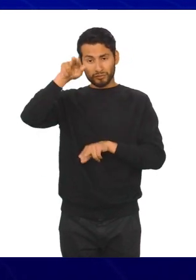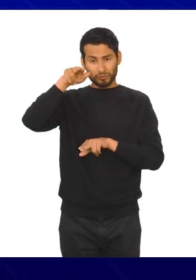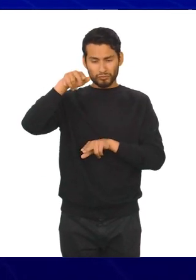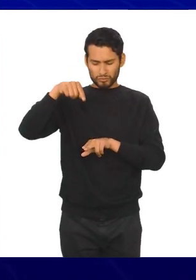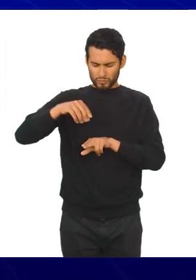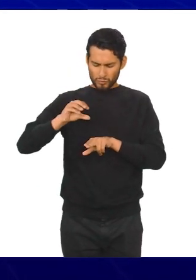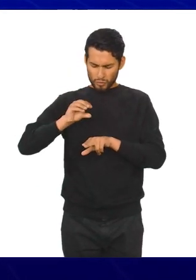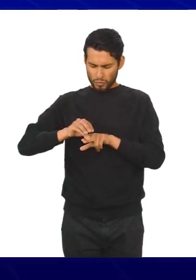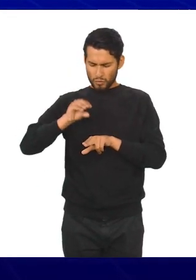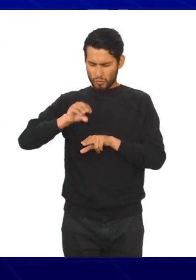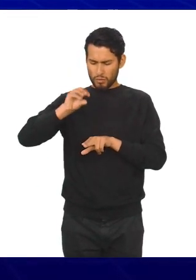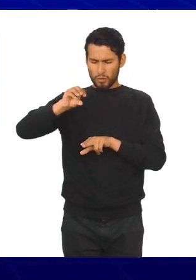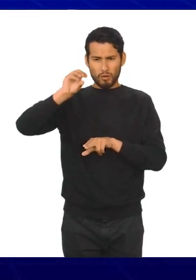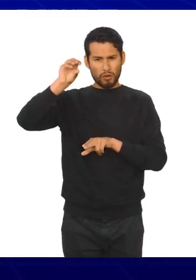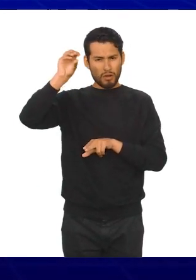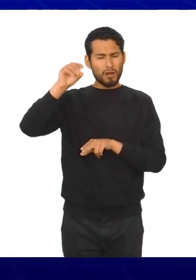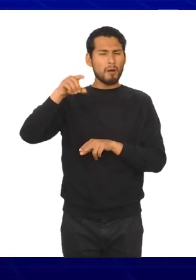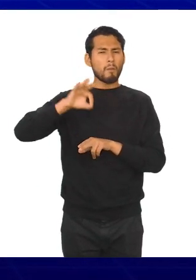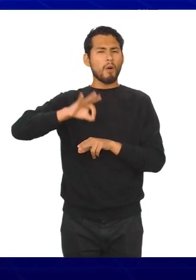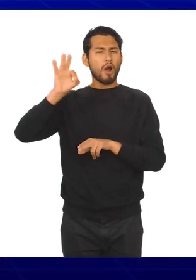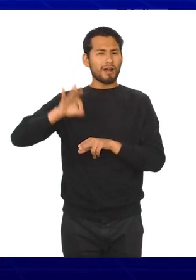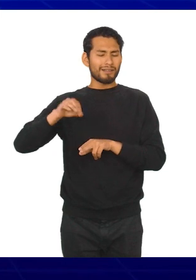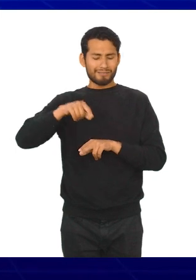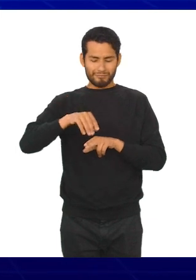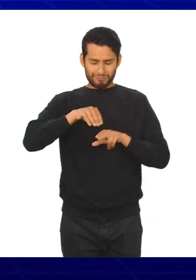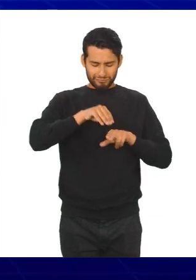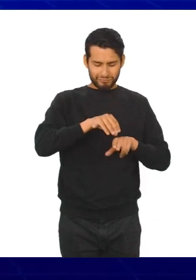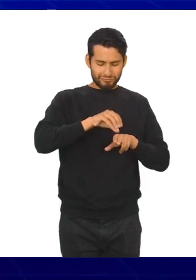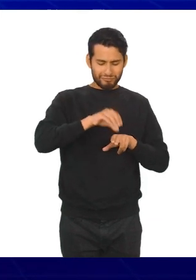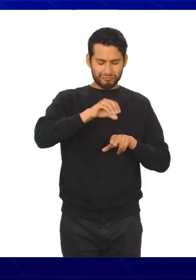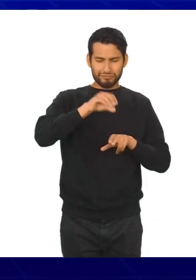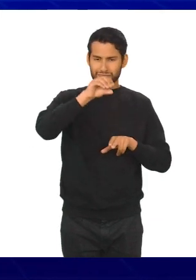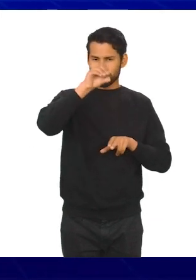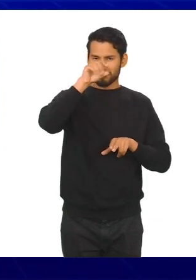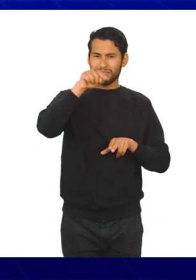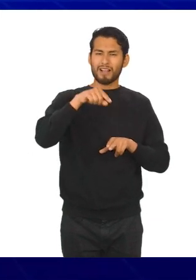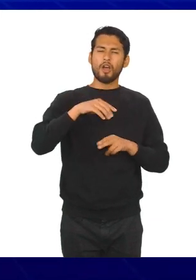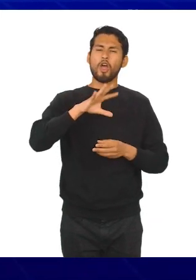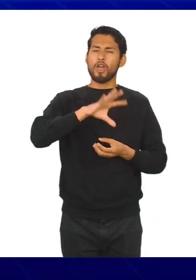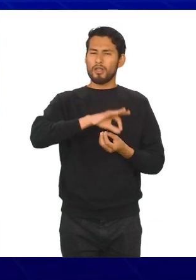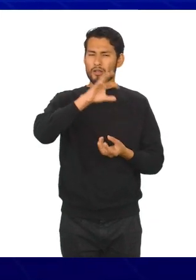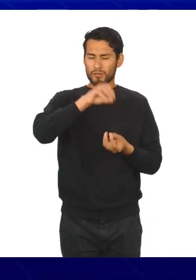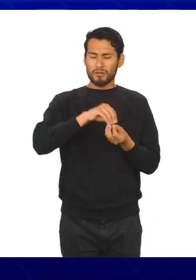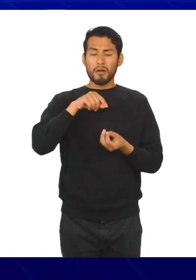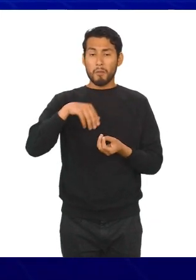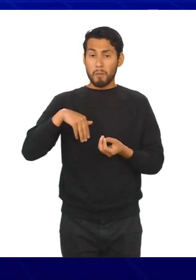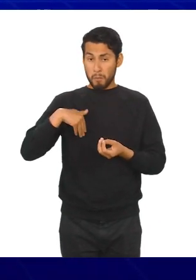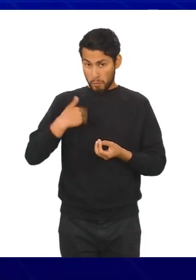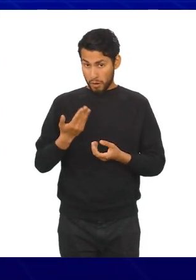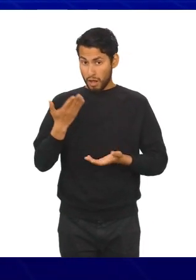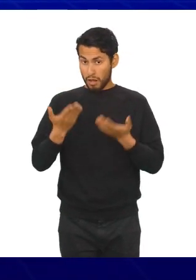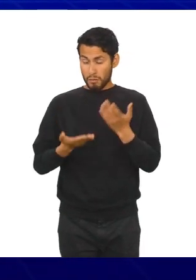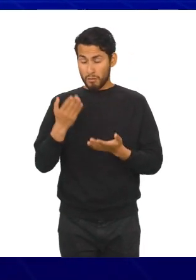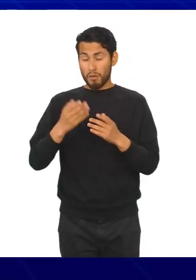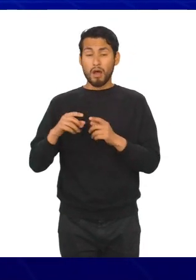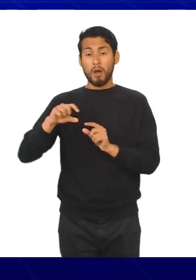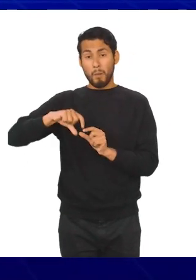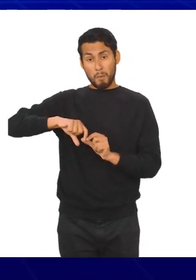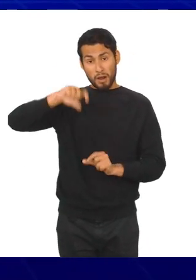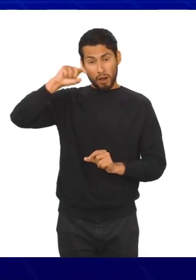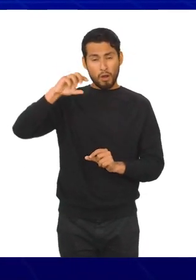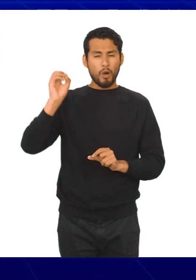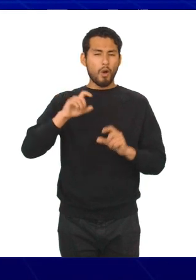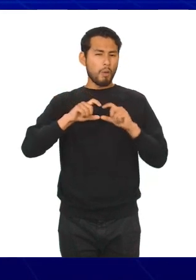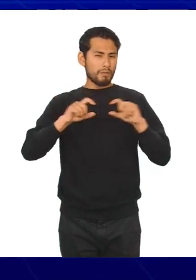representación de los porcentajes de los datos que componen un total. Dichas barras pueden ser verticales u horizontales.